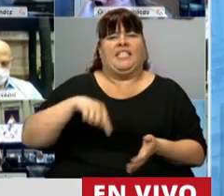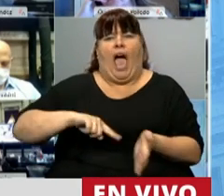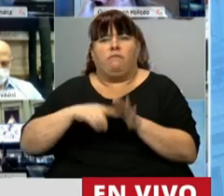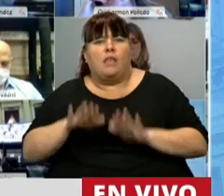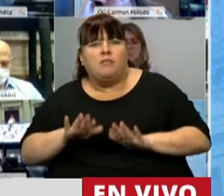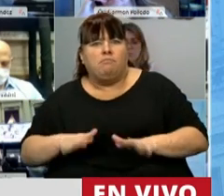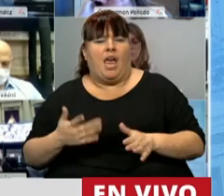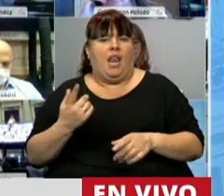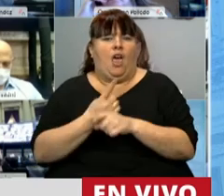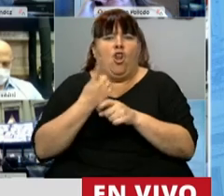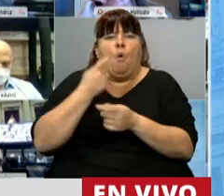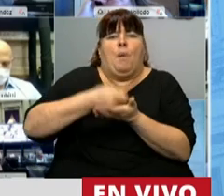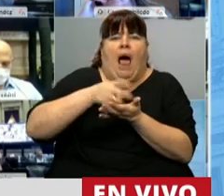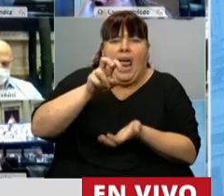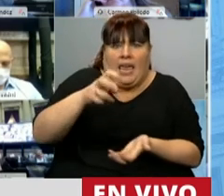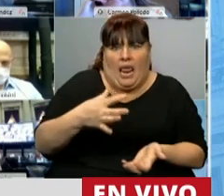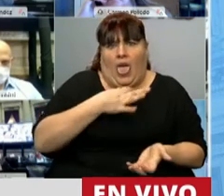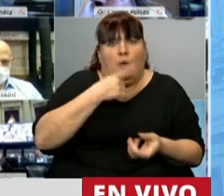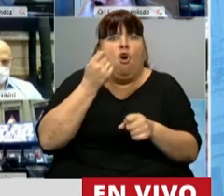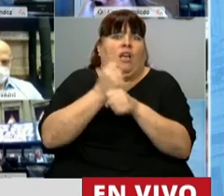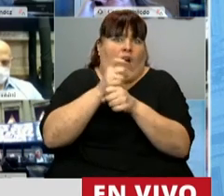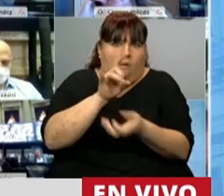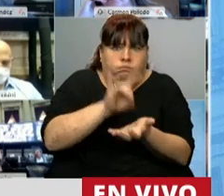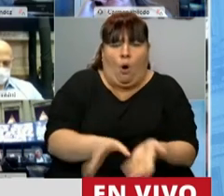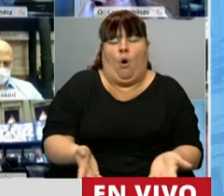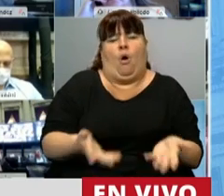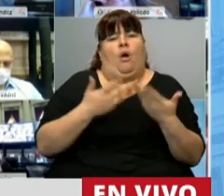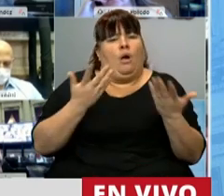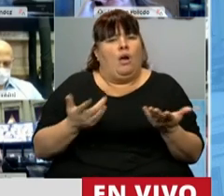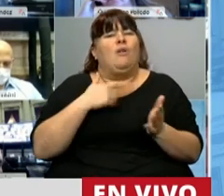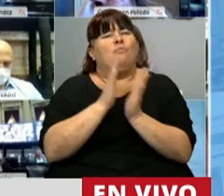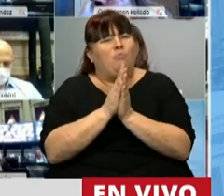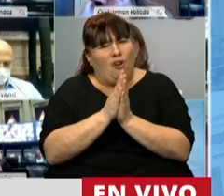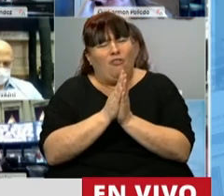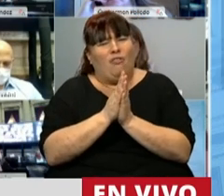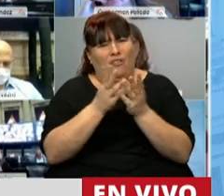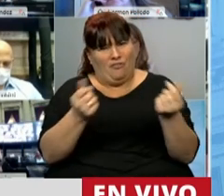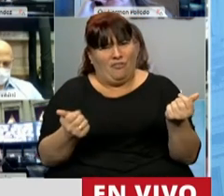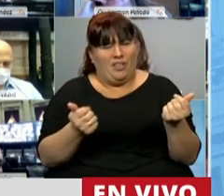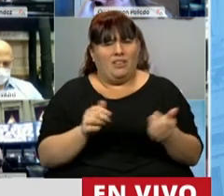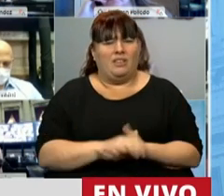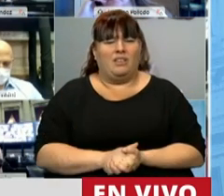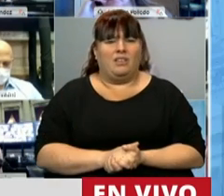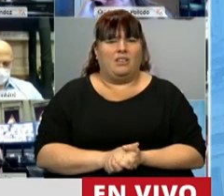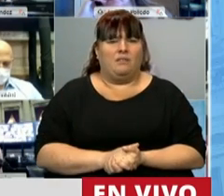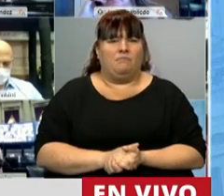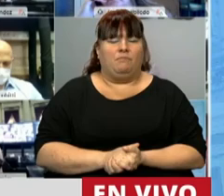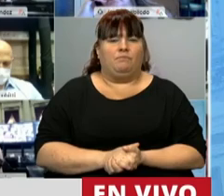Federal que no pueden pagar un alquiler porque perdieron su trabajo y me parece que es rol de este Congreso